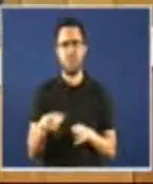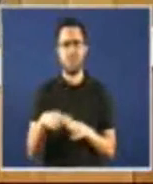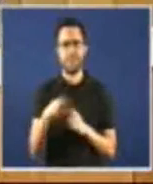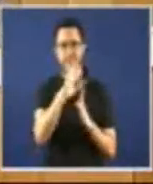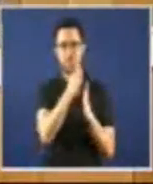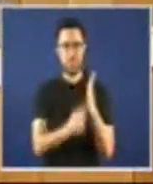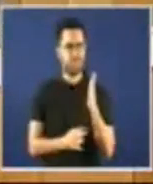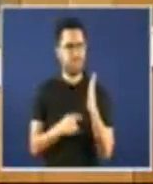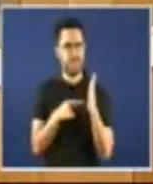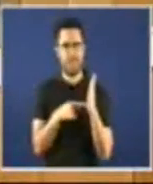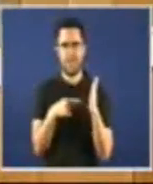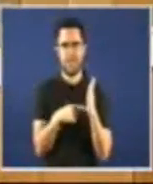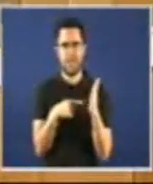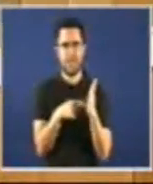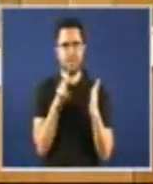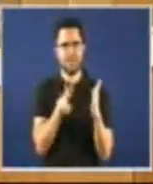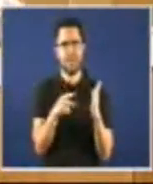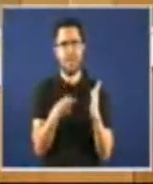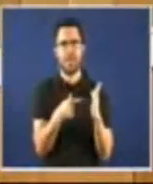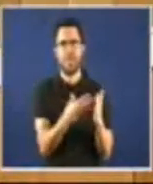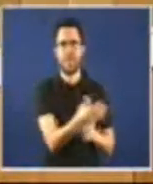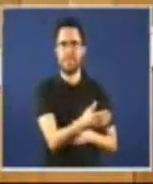consiste en que descapitaliza.